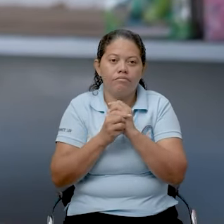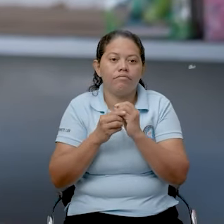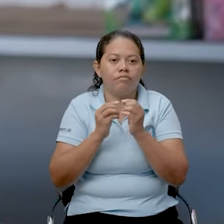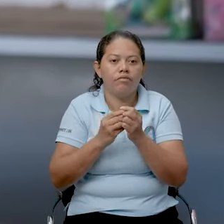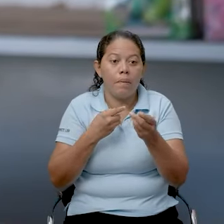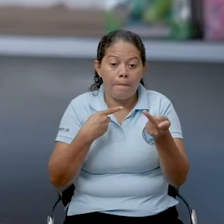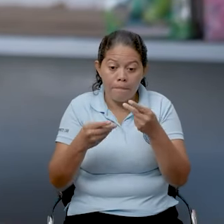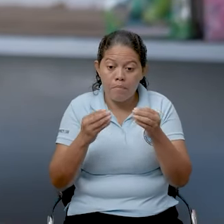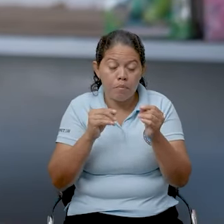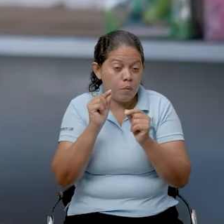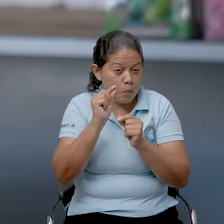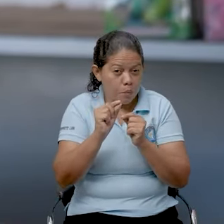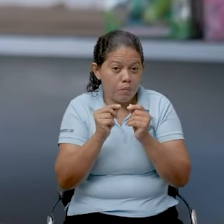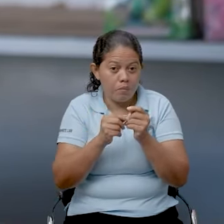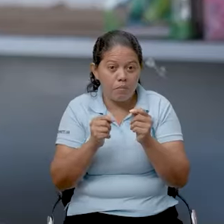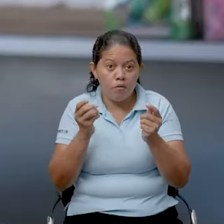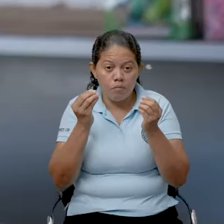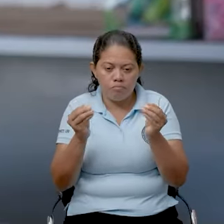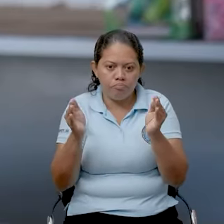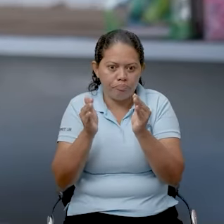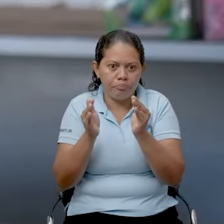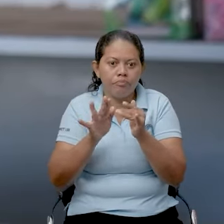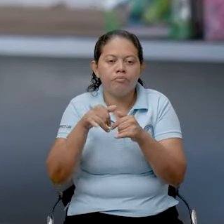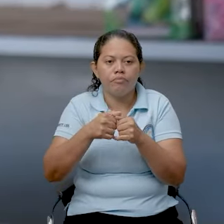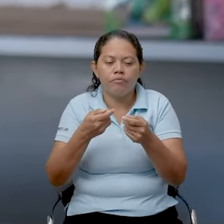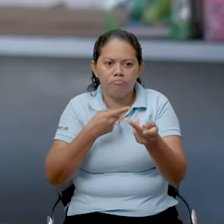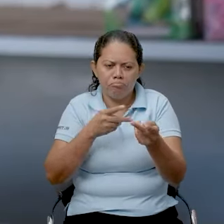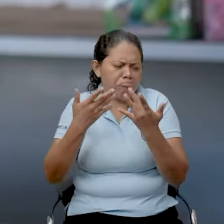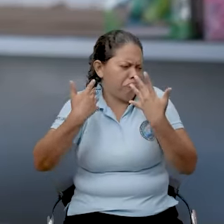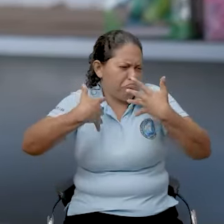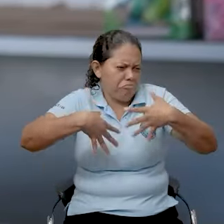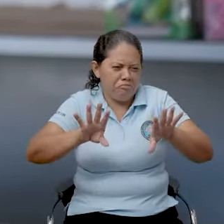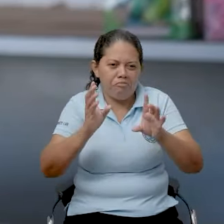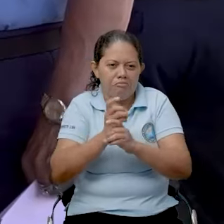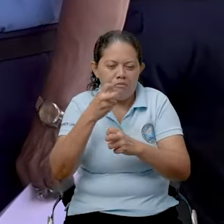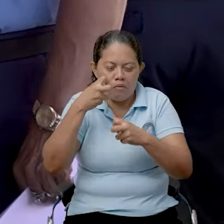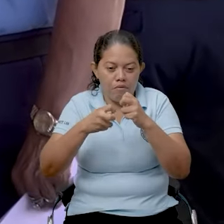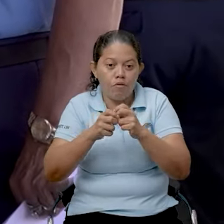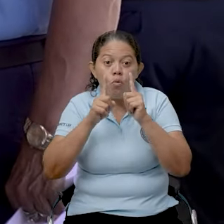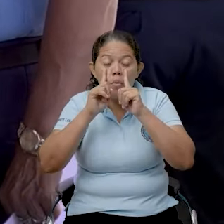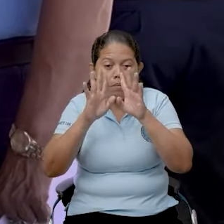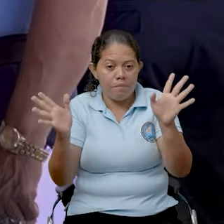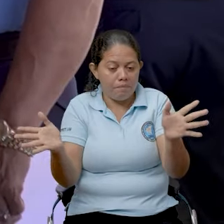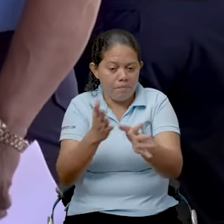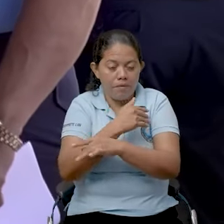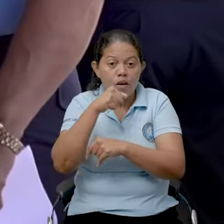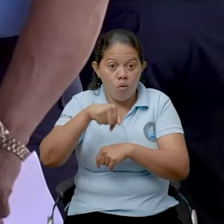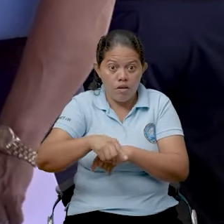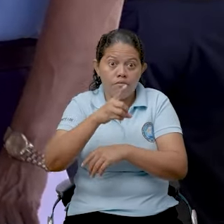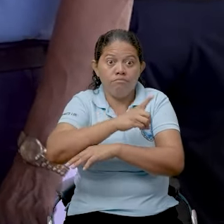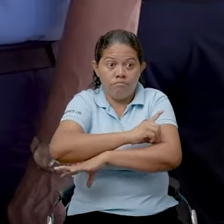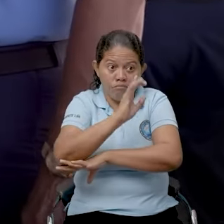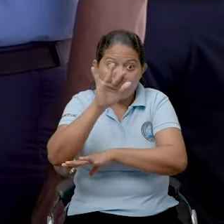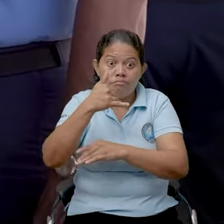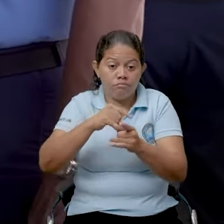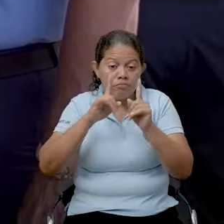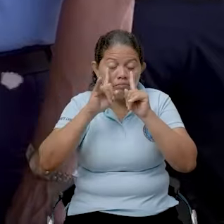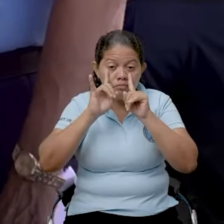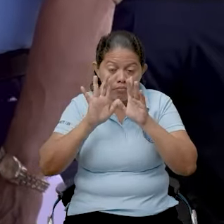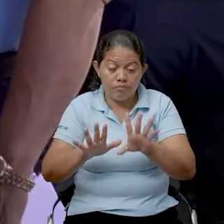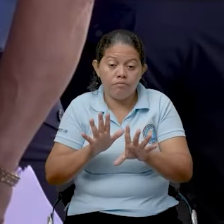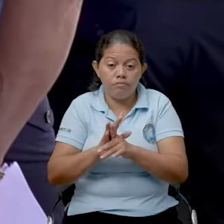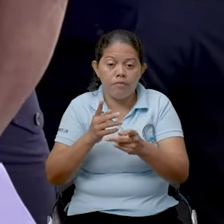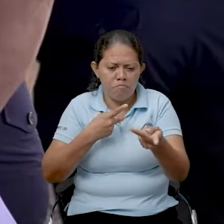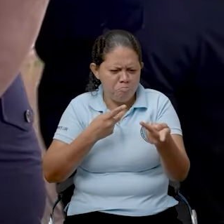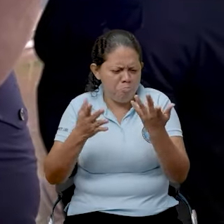metía bastante, no había tanta restricción en la pólvora, no había tanto cuido como hoy en día. Y entonces cada